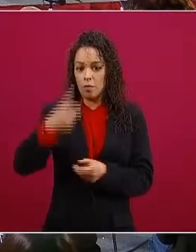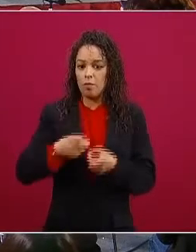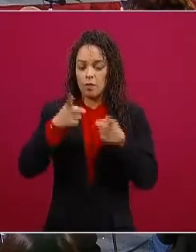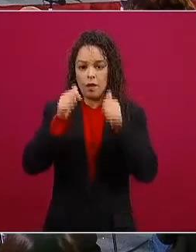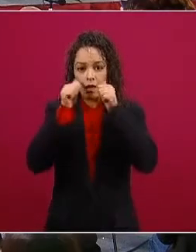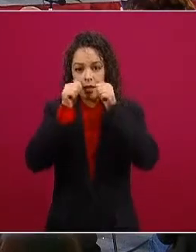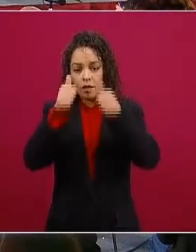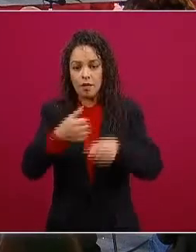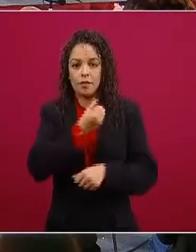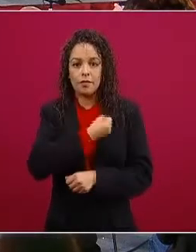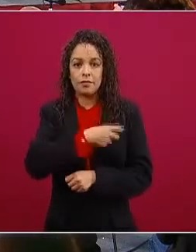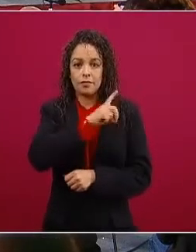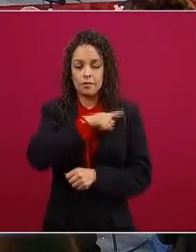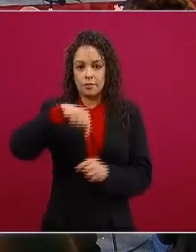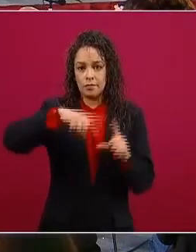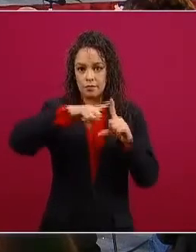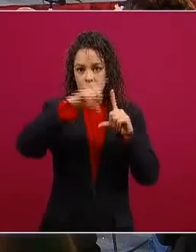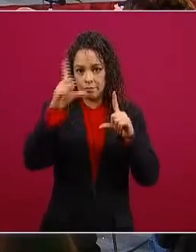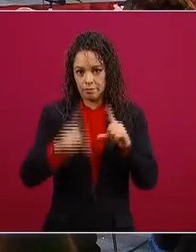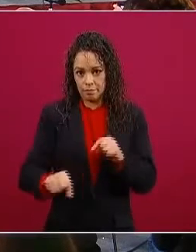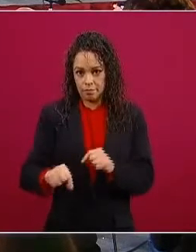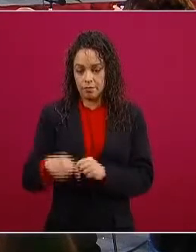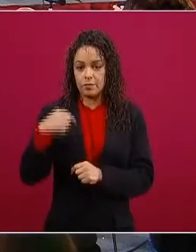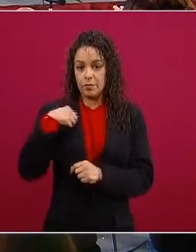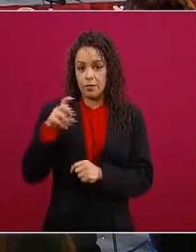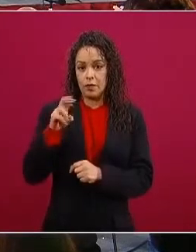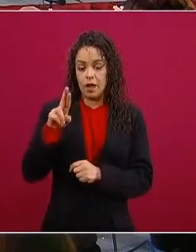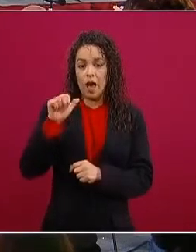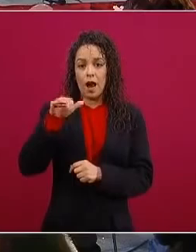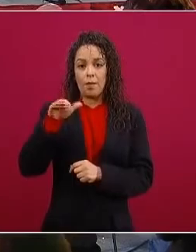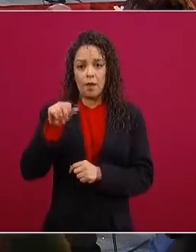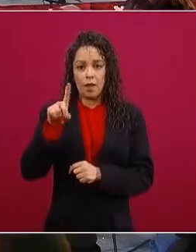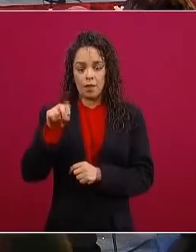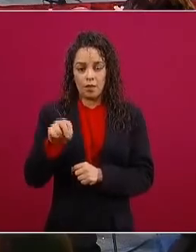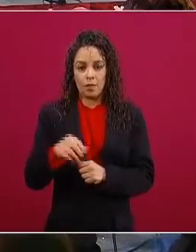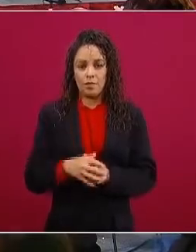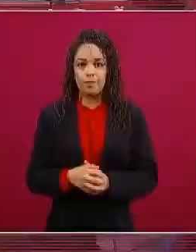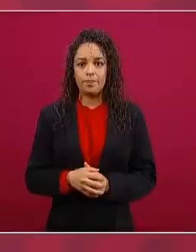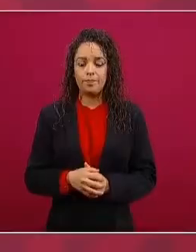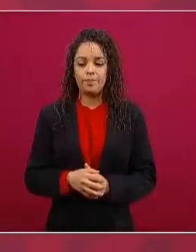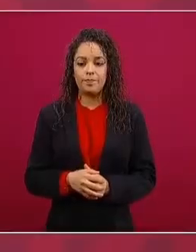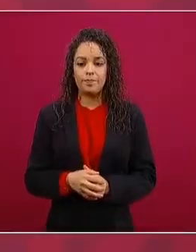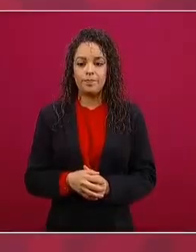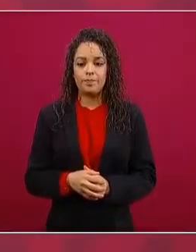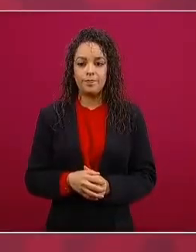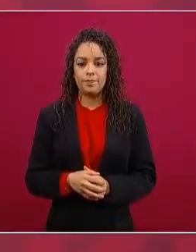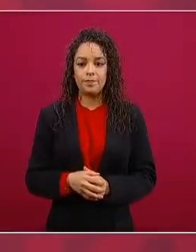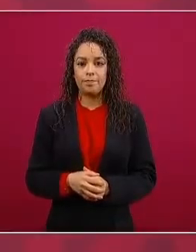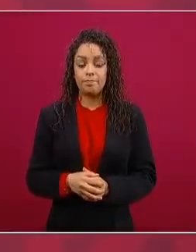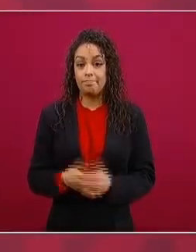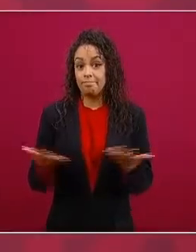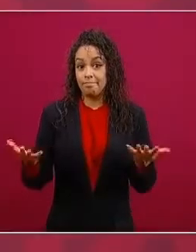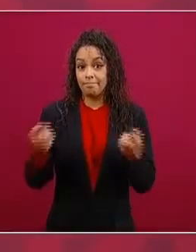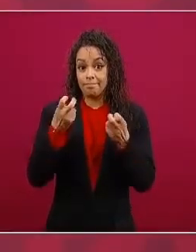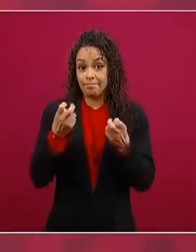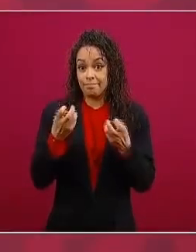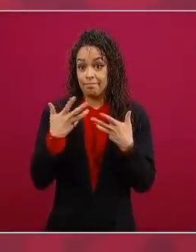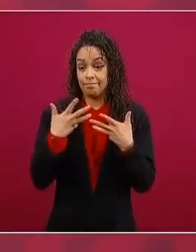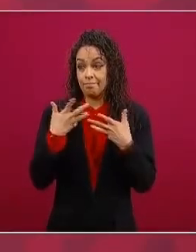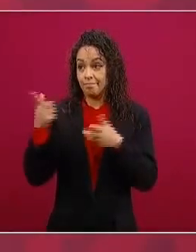atentamente doctor Armando Tomás Castillo Peña así está respondiendo pero